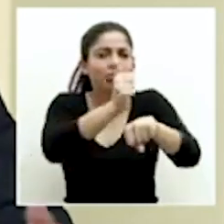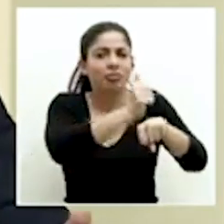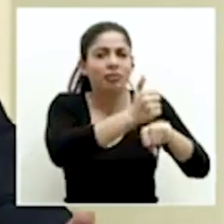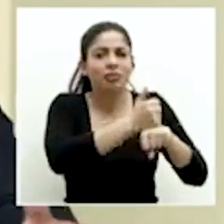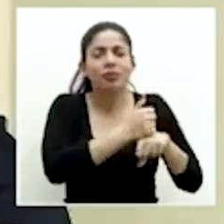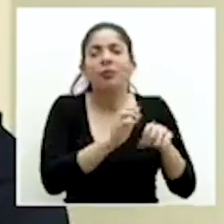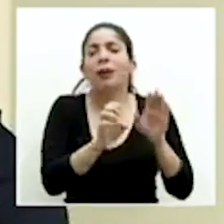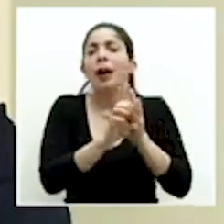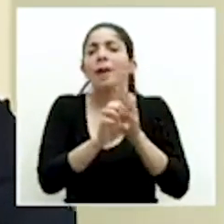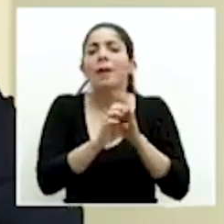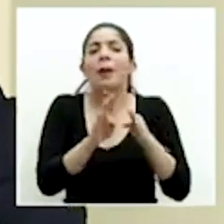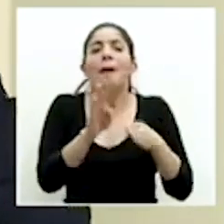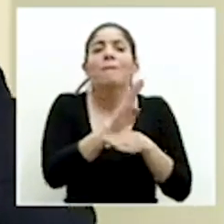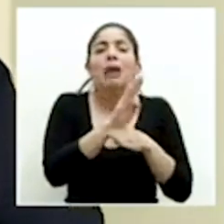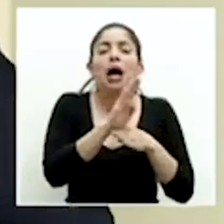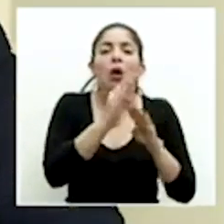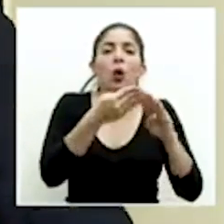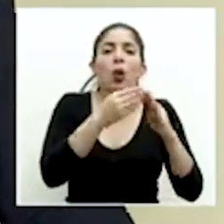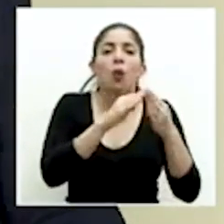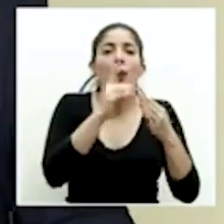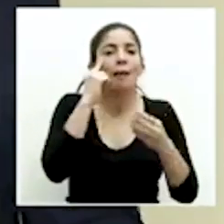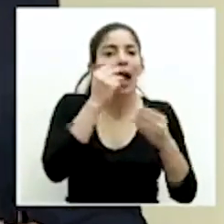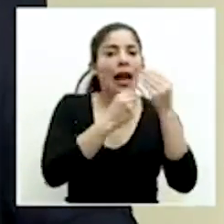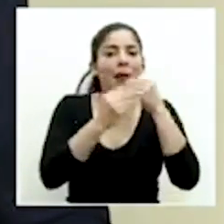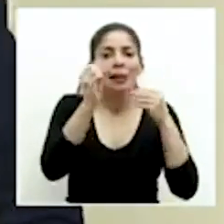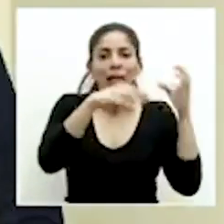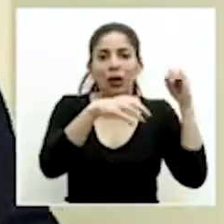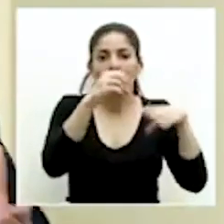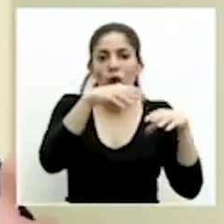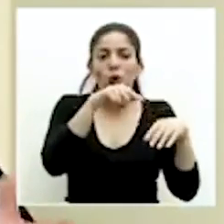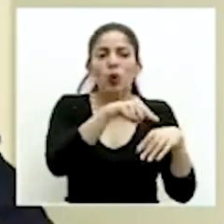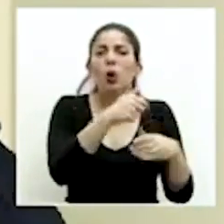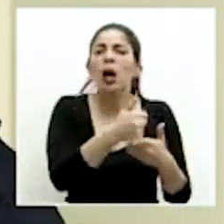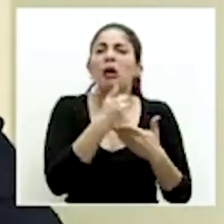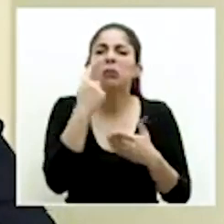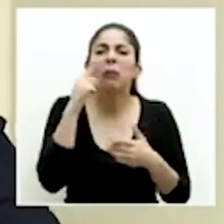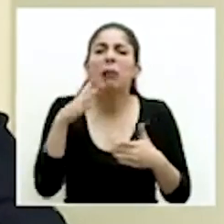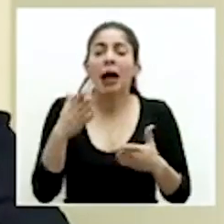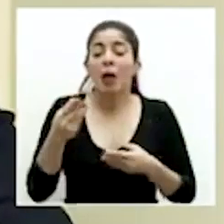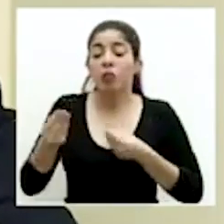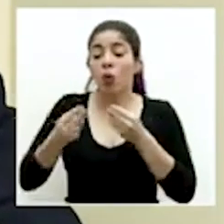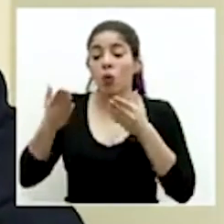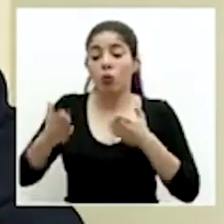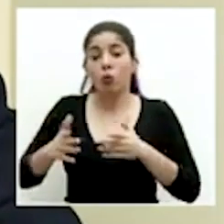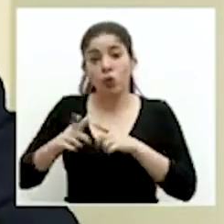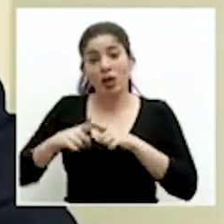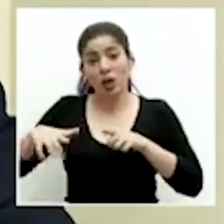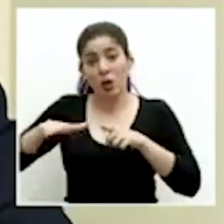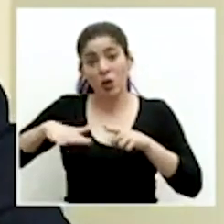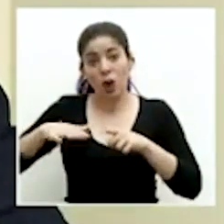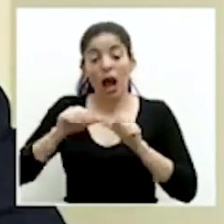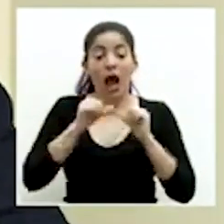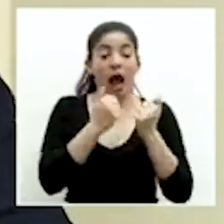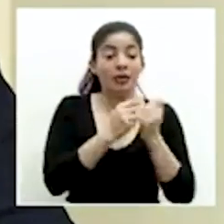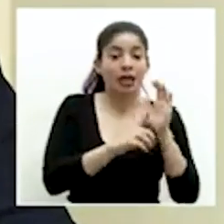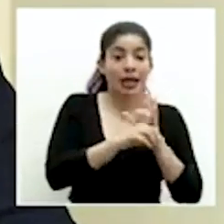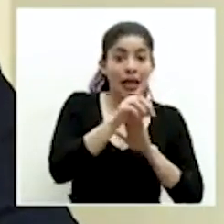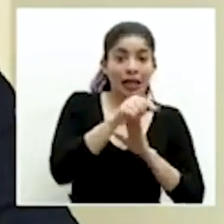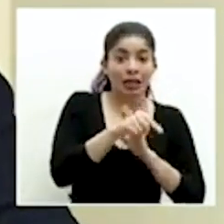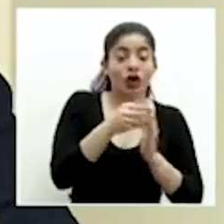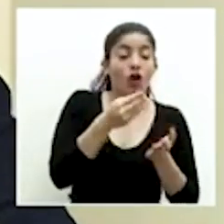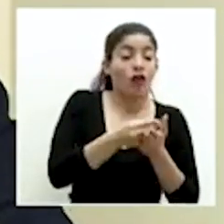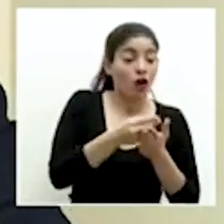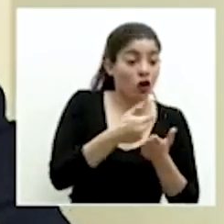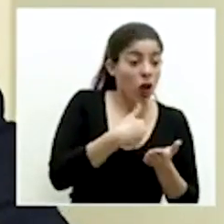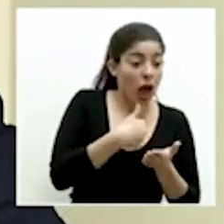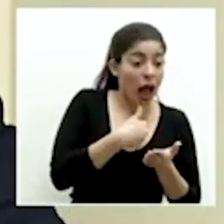país, como son los bancos comunales de alimento, que permite eso a aquellos productores locales y a la asociación de desarrollo accediendo a los